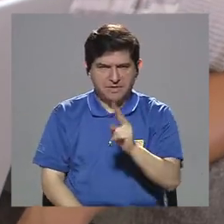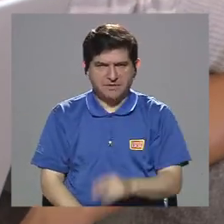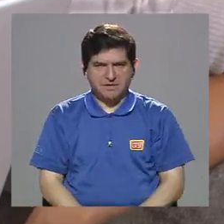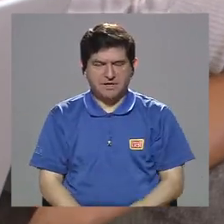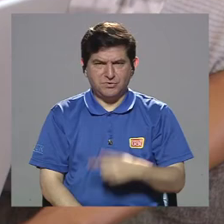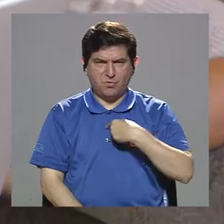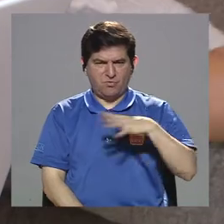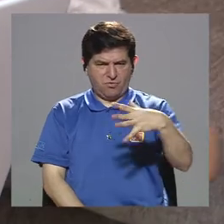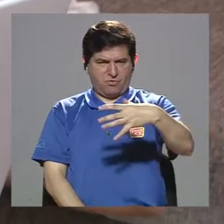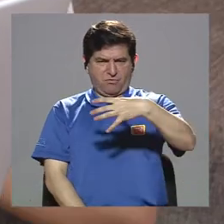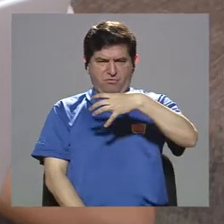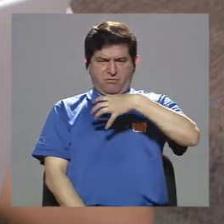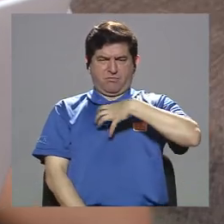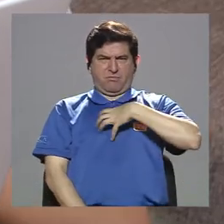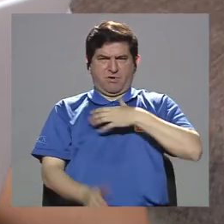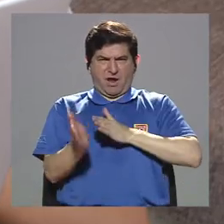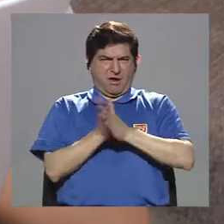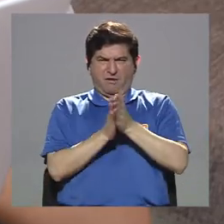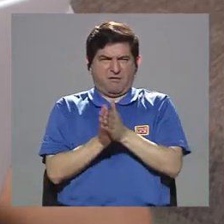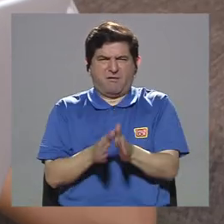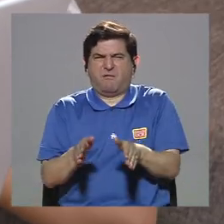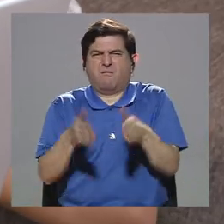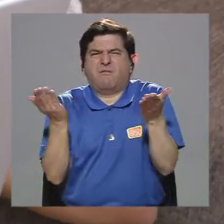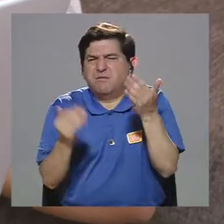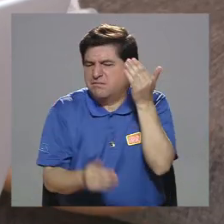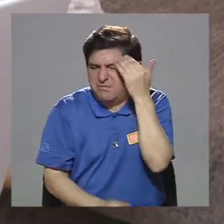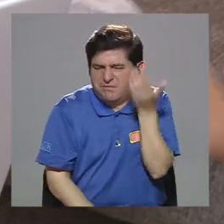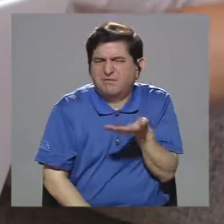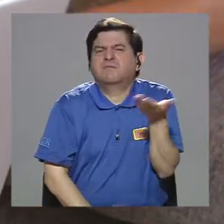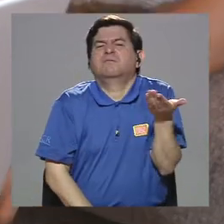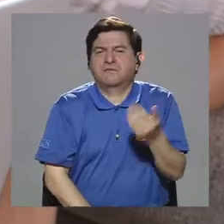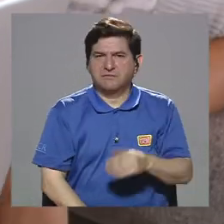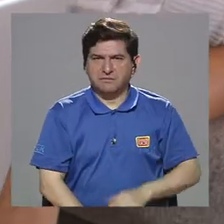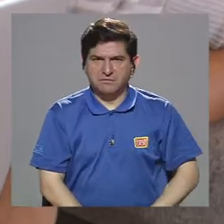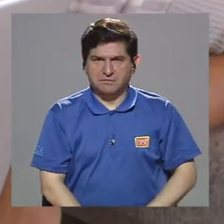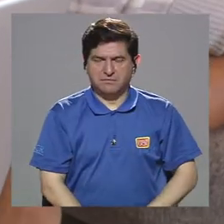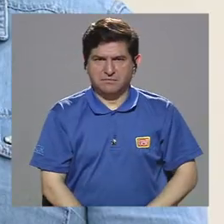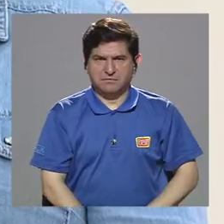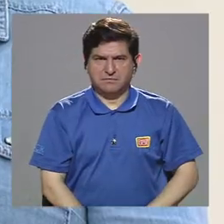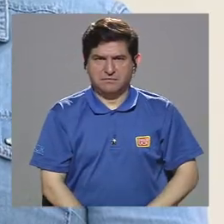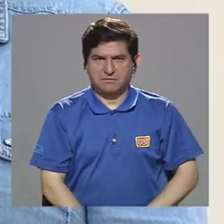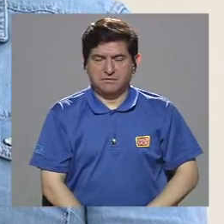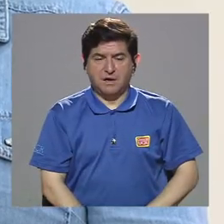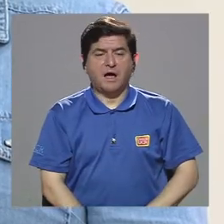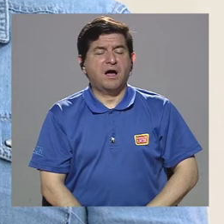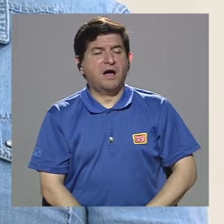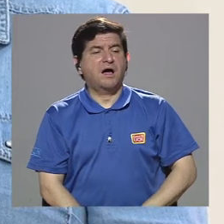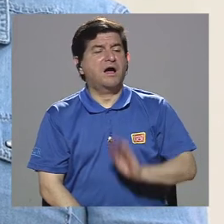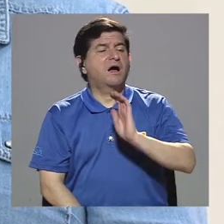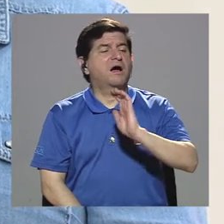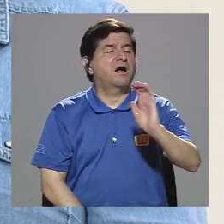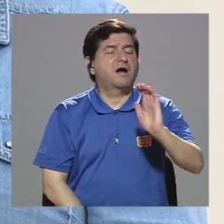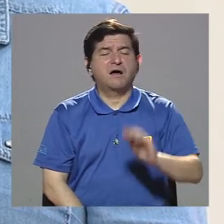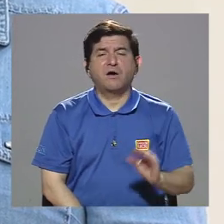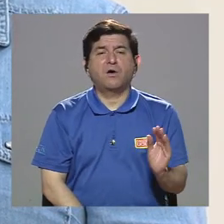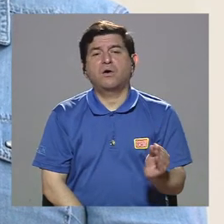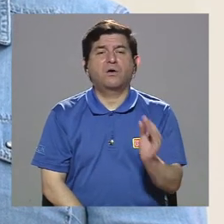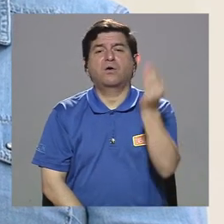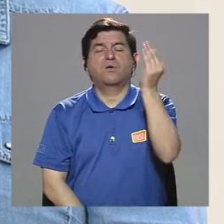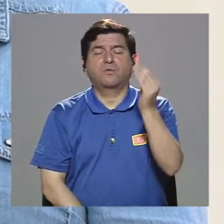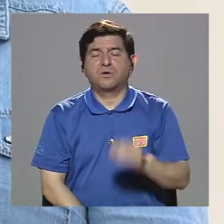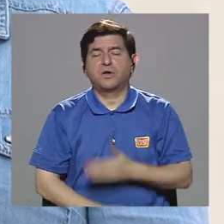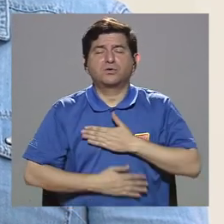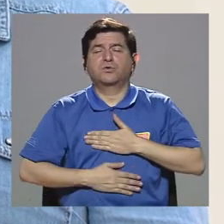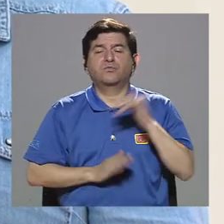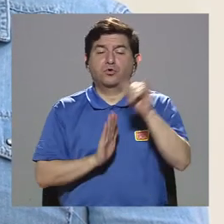apropiación ¿cómo le estamos sacando provecho? ¿qué sabemos? Sabemos que las chicas y los chicos disfrutan de YouTube